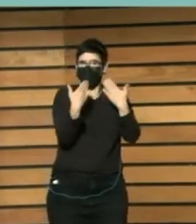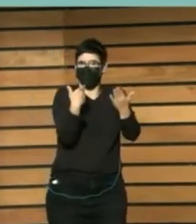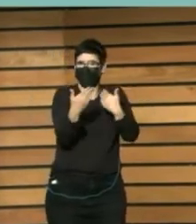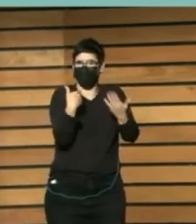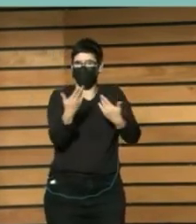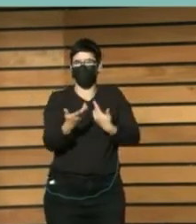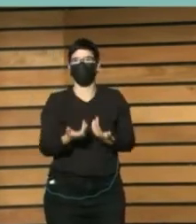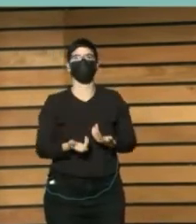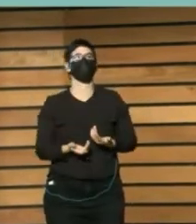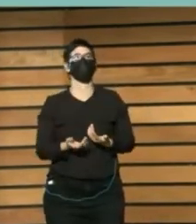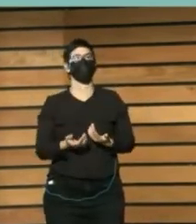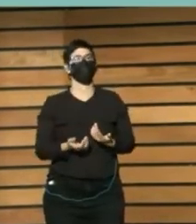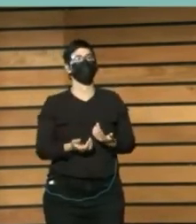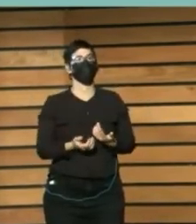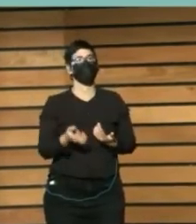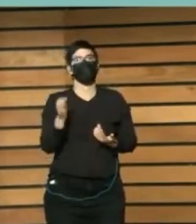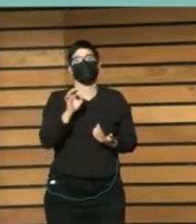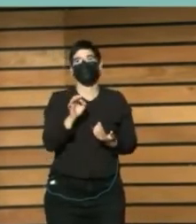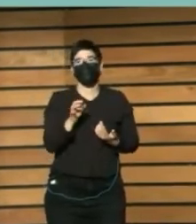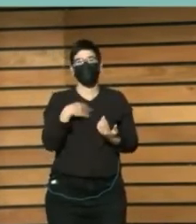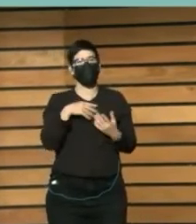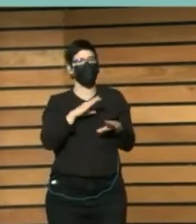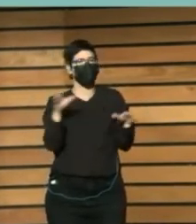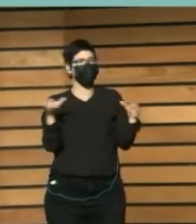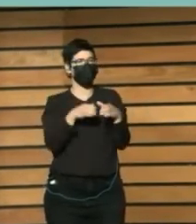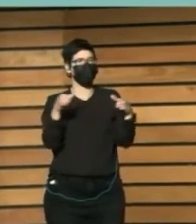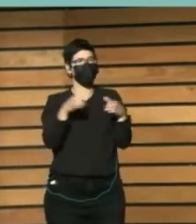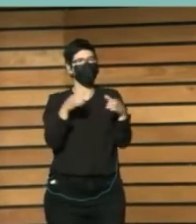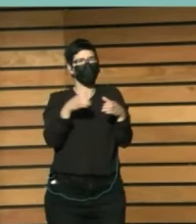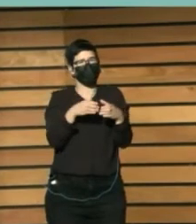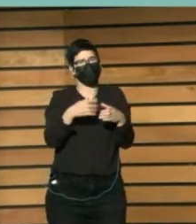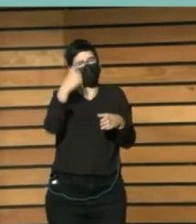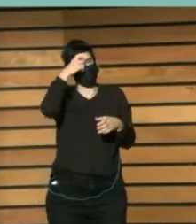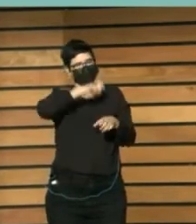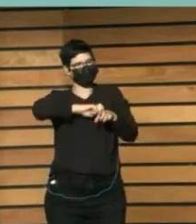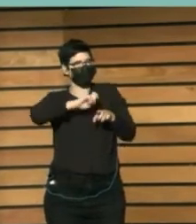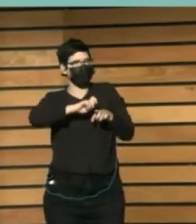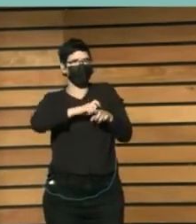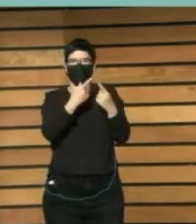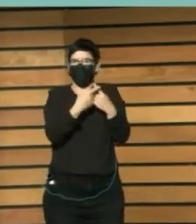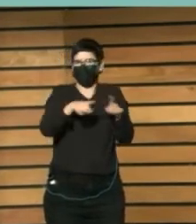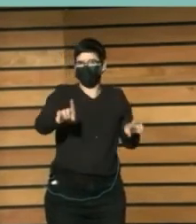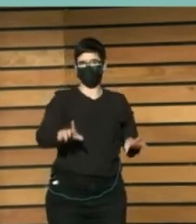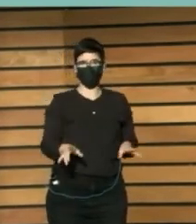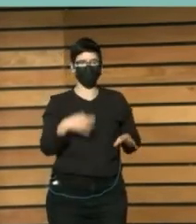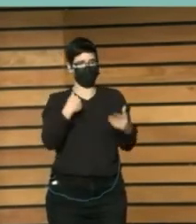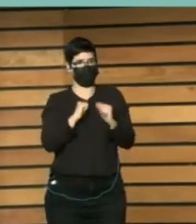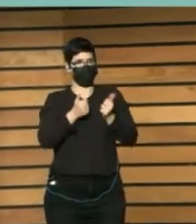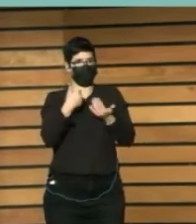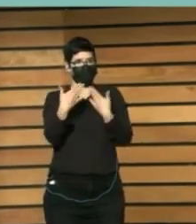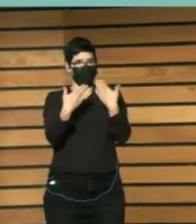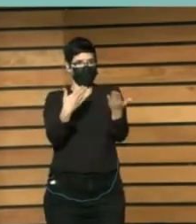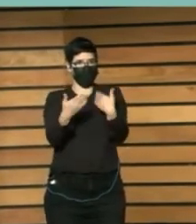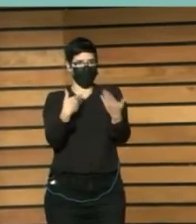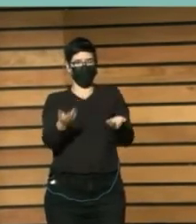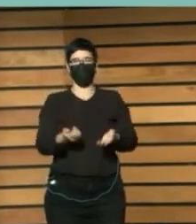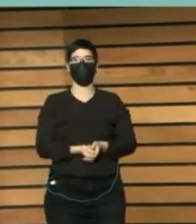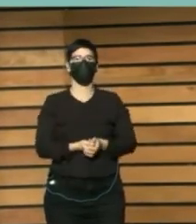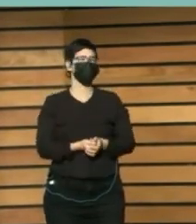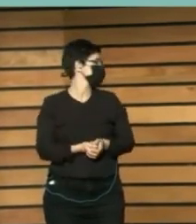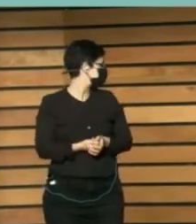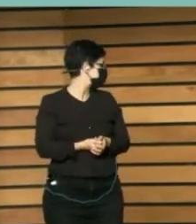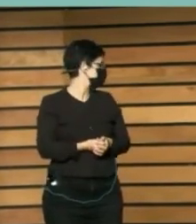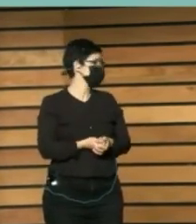De un grupo Étnico Distinto Y establecer Una comunicación Y yo creo Que esto Es una